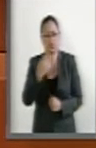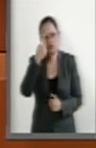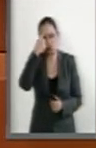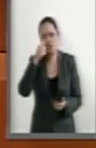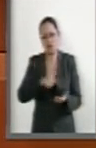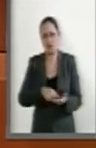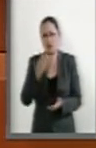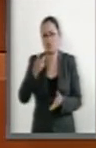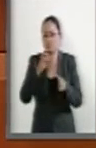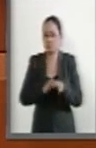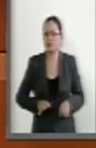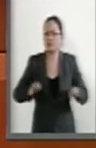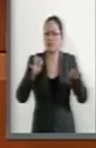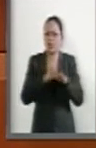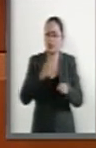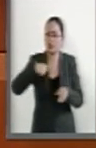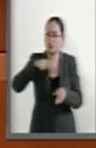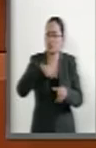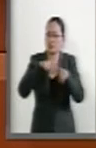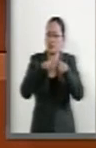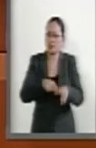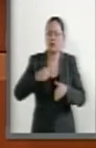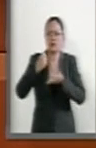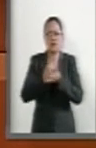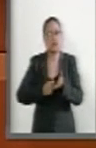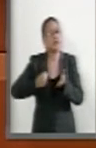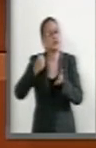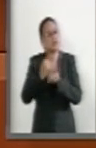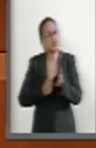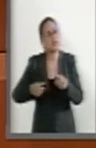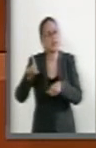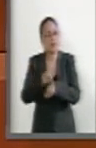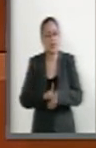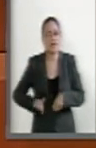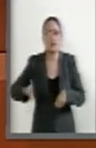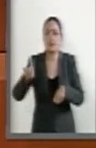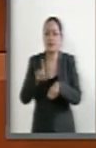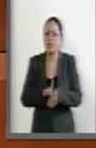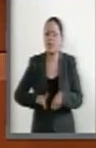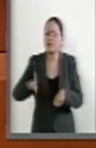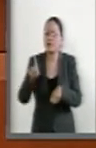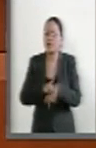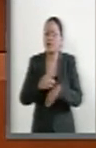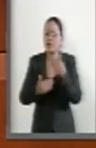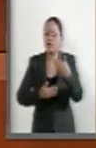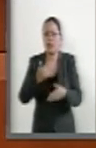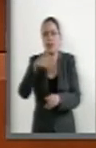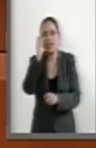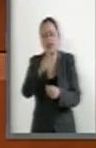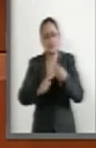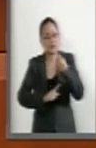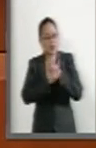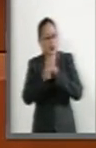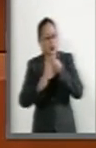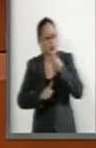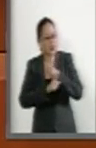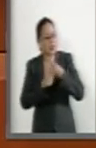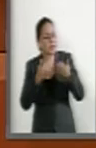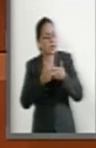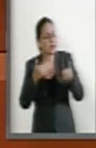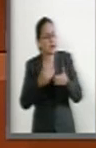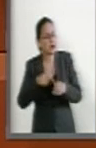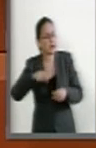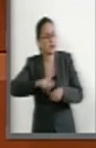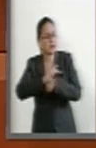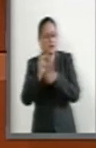insistir cada día en el gran problema que significa hoy en día en nuestro